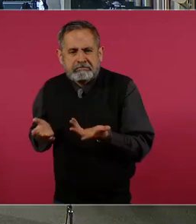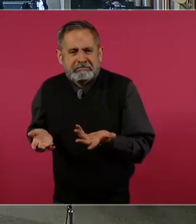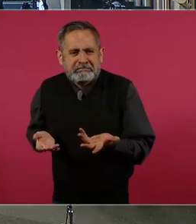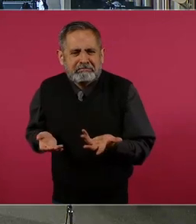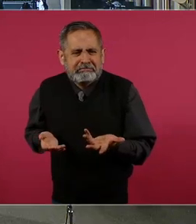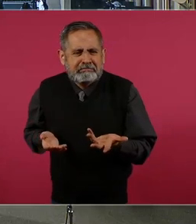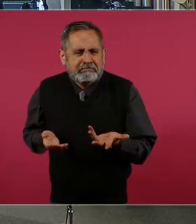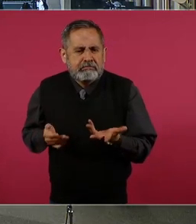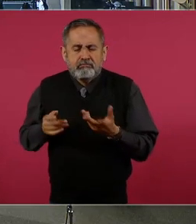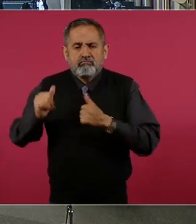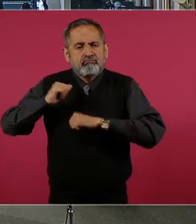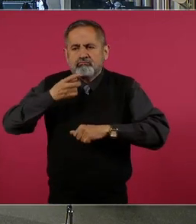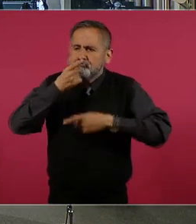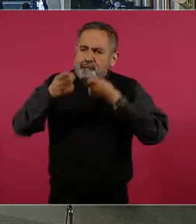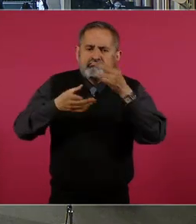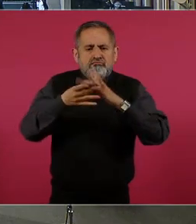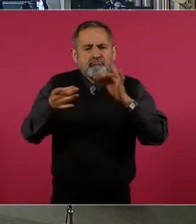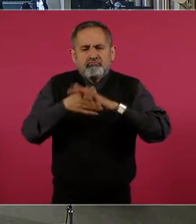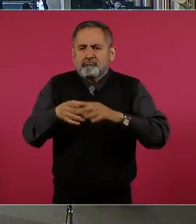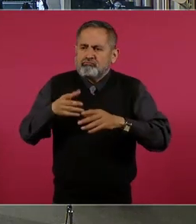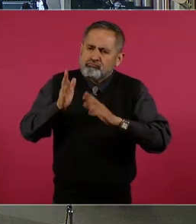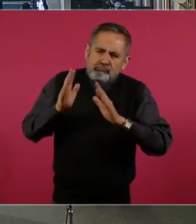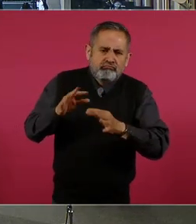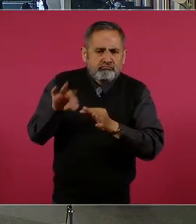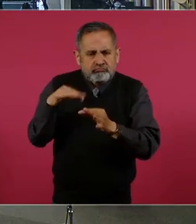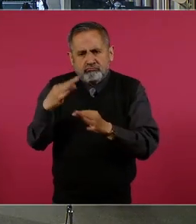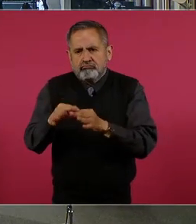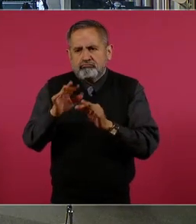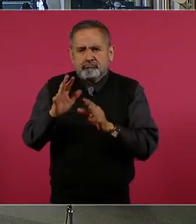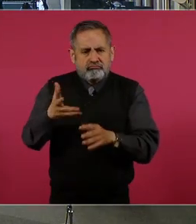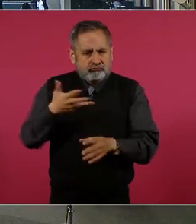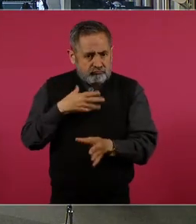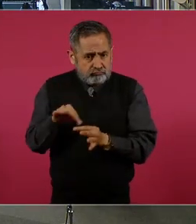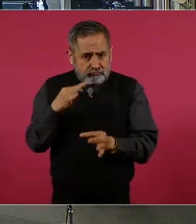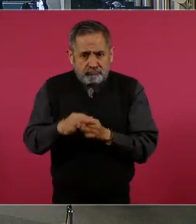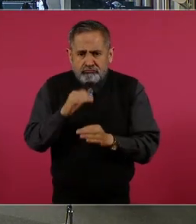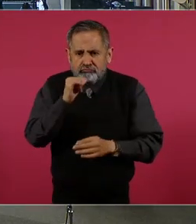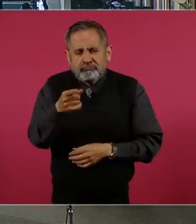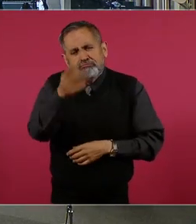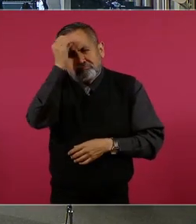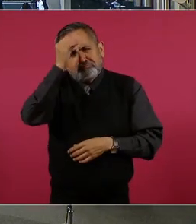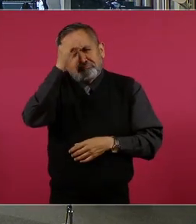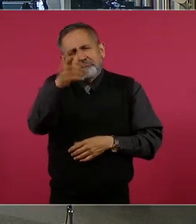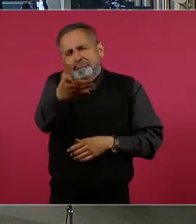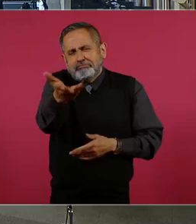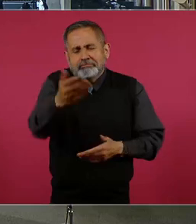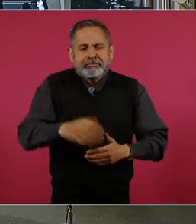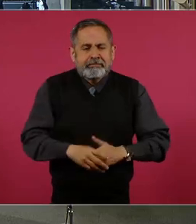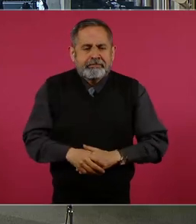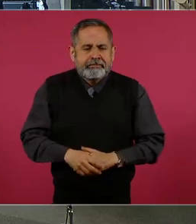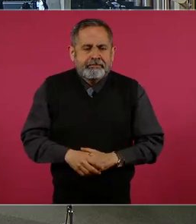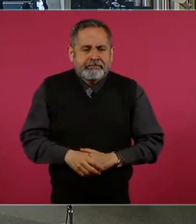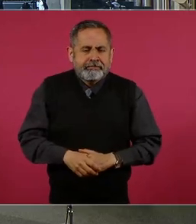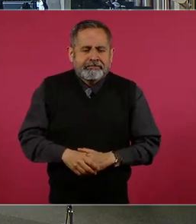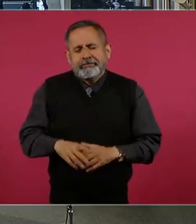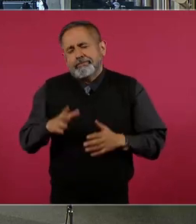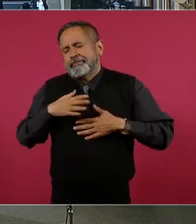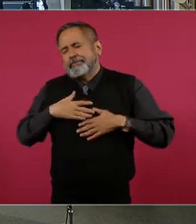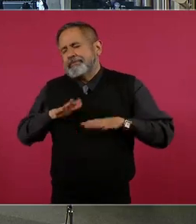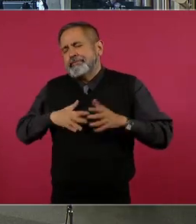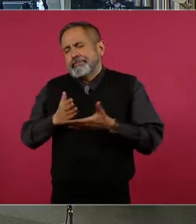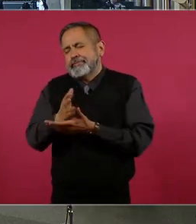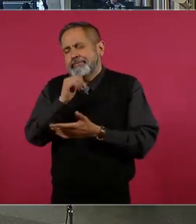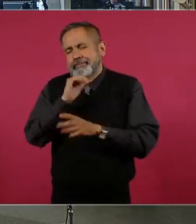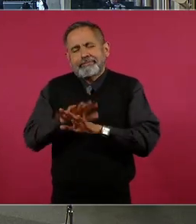quisieron decir si llegó, no llegó, si lo tenían o lo no tenían. ¿Qué opinión tiene usted de eso? Pero de eso ya no me quiero meter